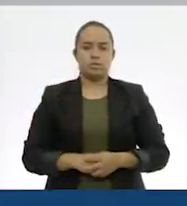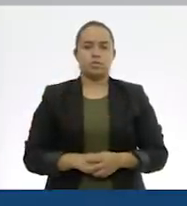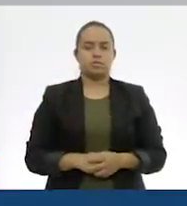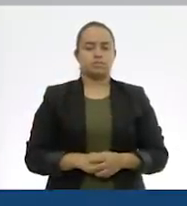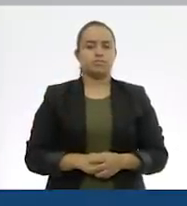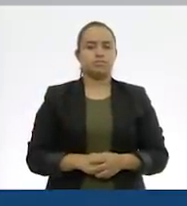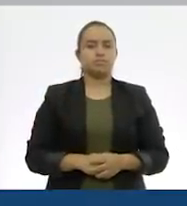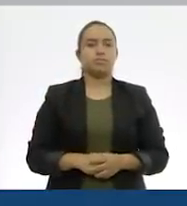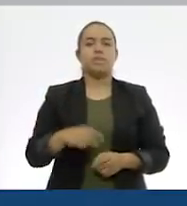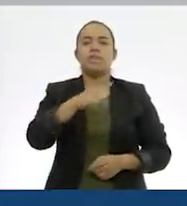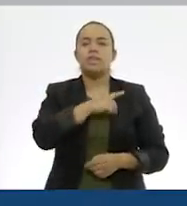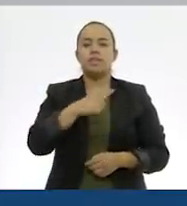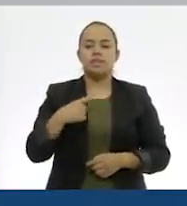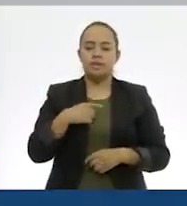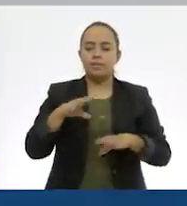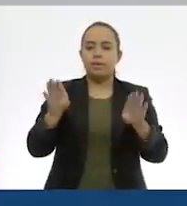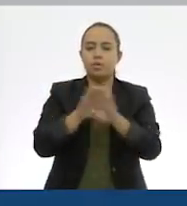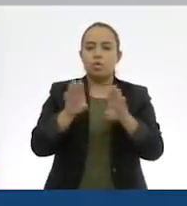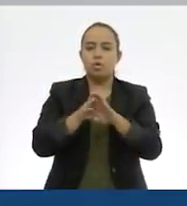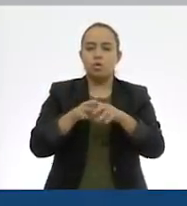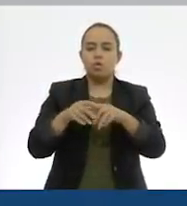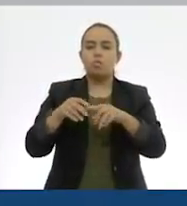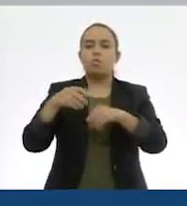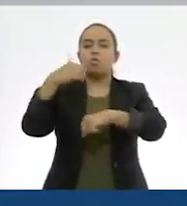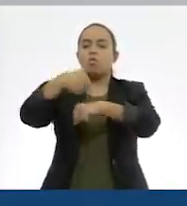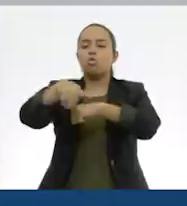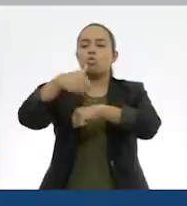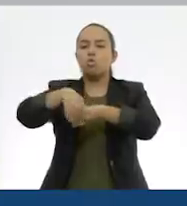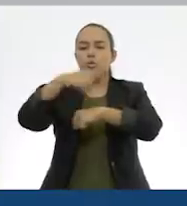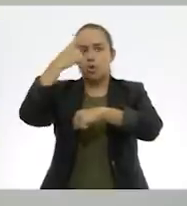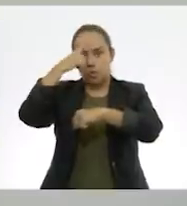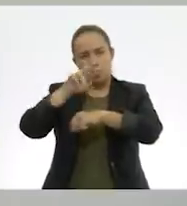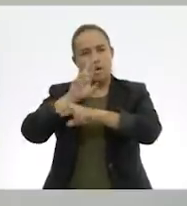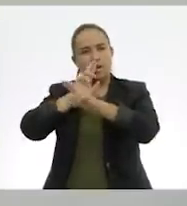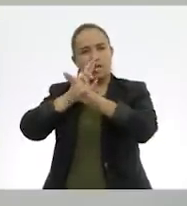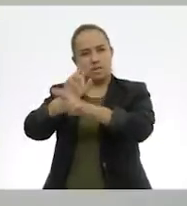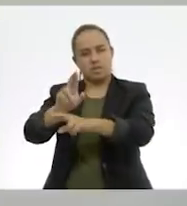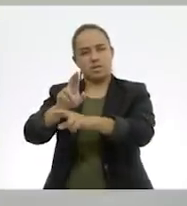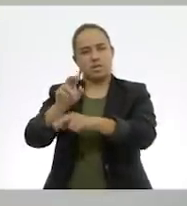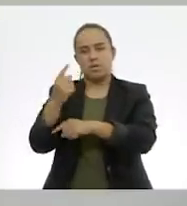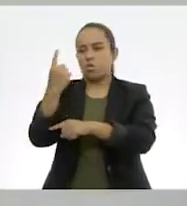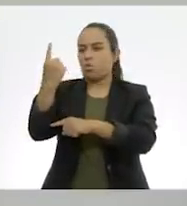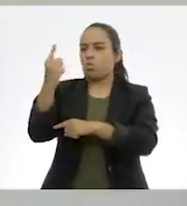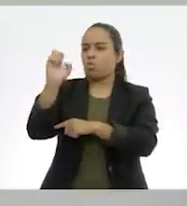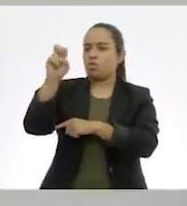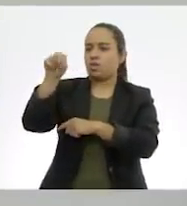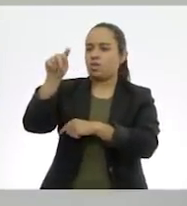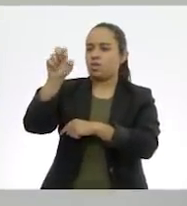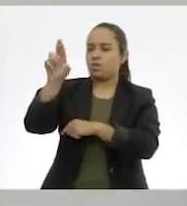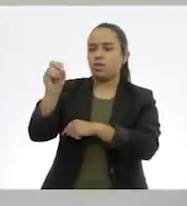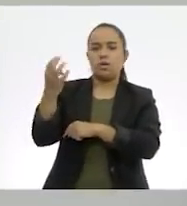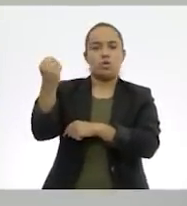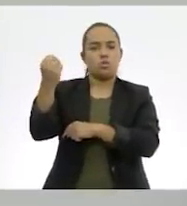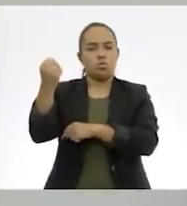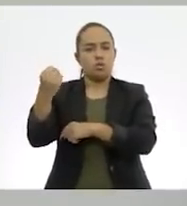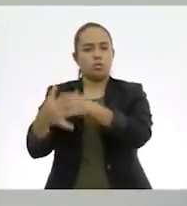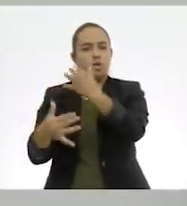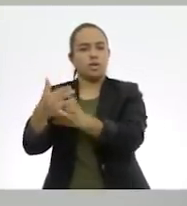Y tenemos que buscar en medio el número que nos dé el un entero nueve quinceavos.